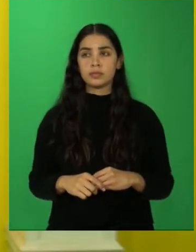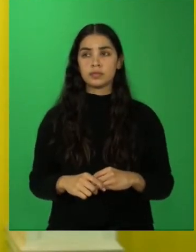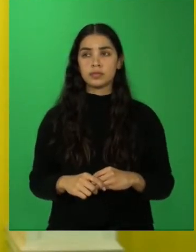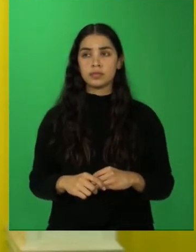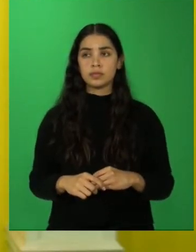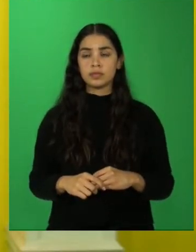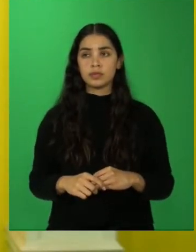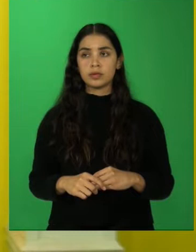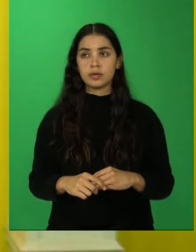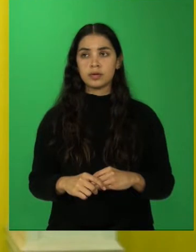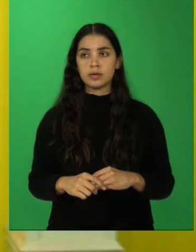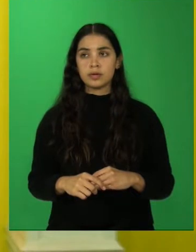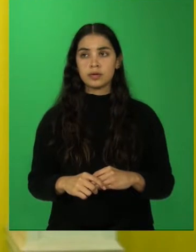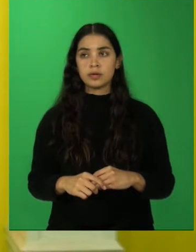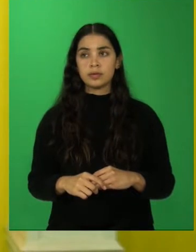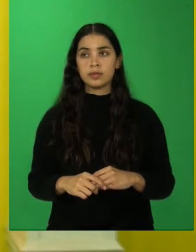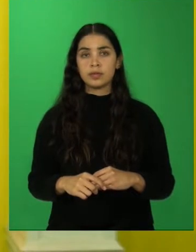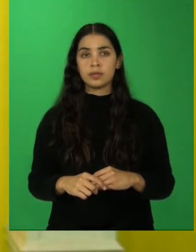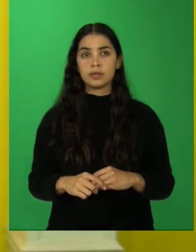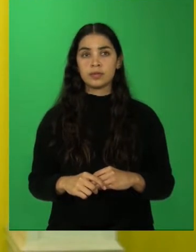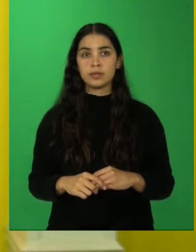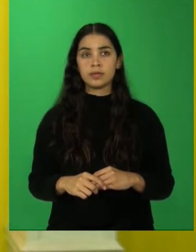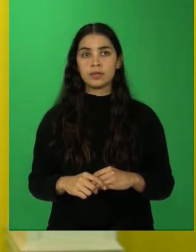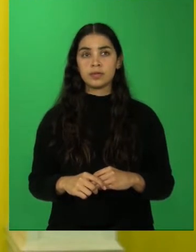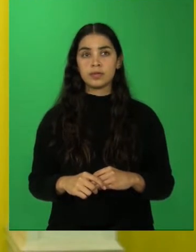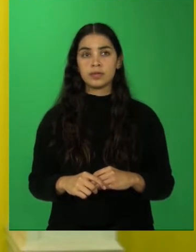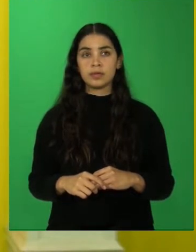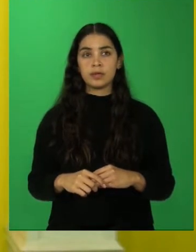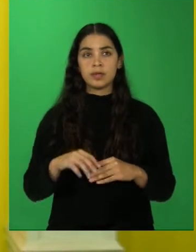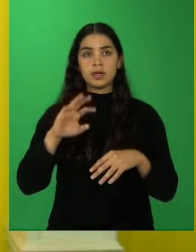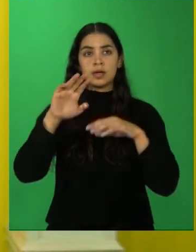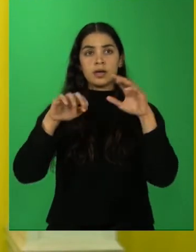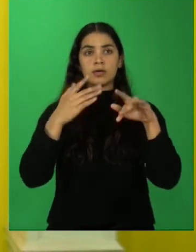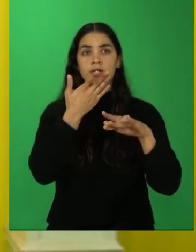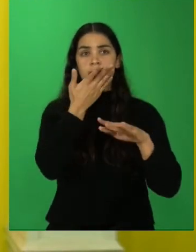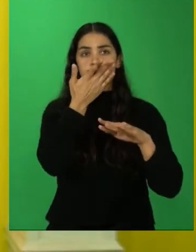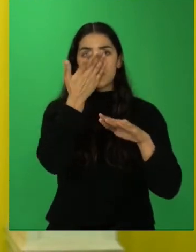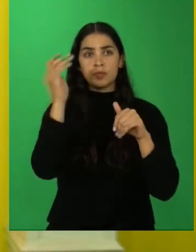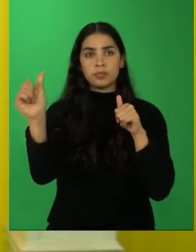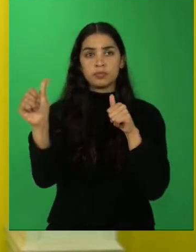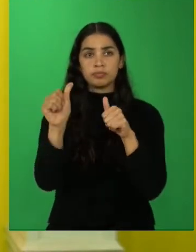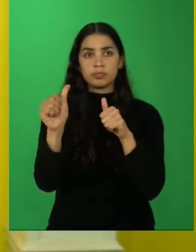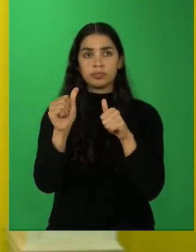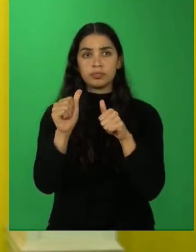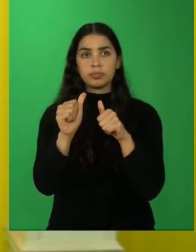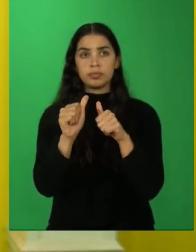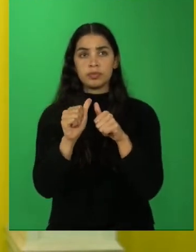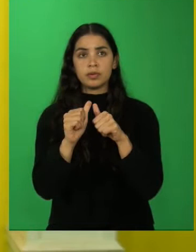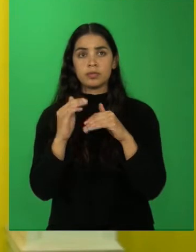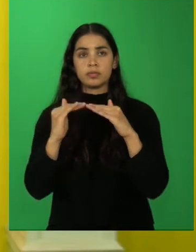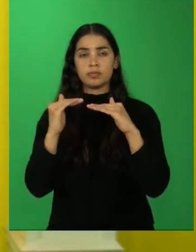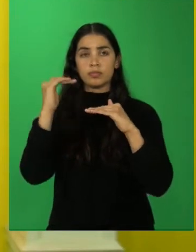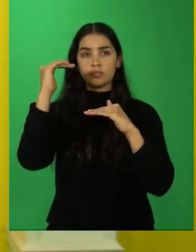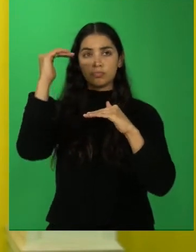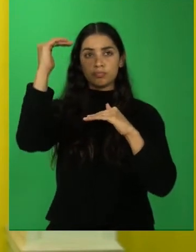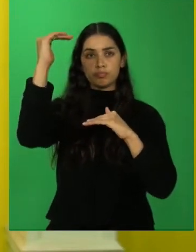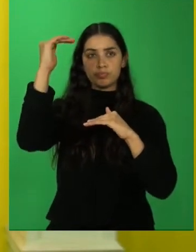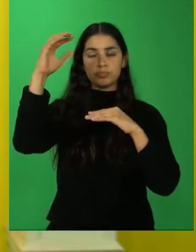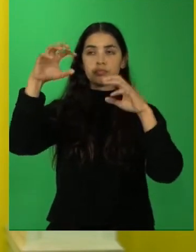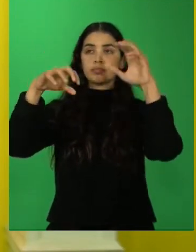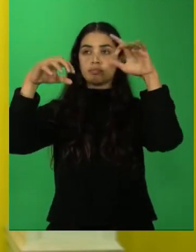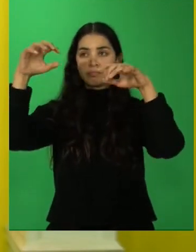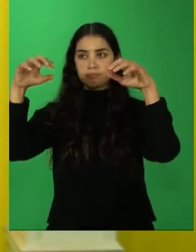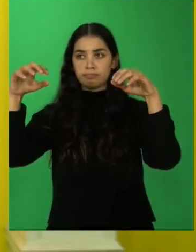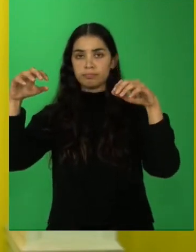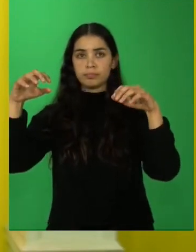El sector de la precordillera de los Andes y la cordillera de los Andes con alturas superiores a los 6.800